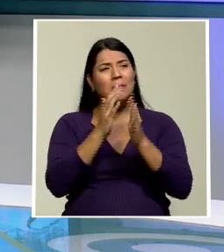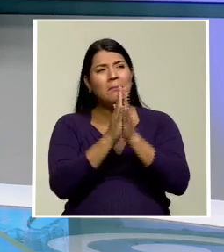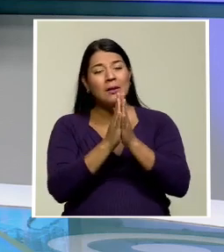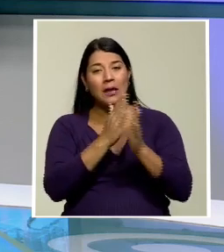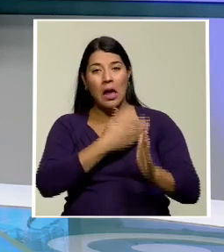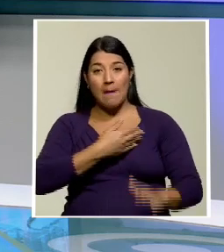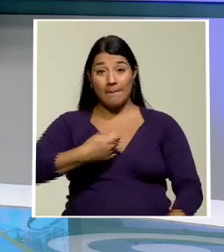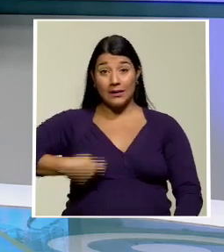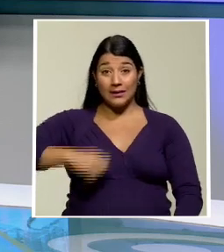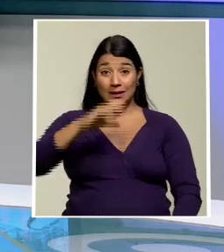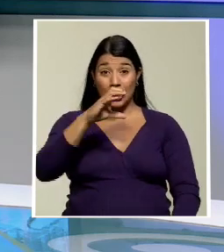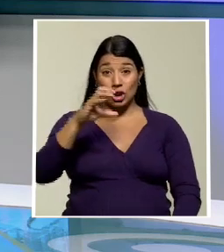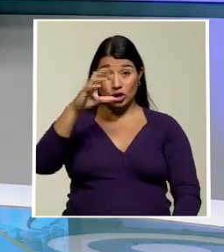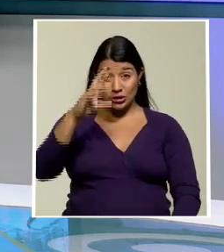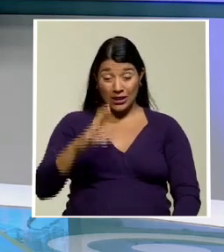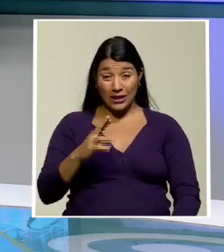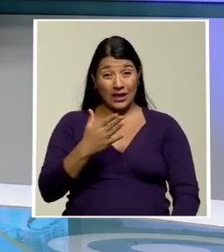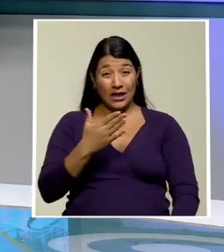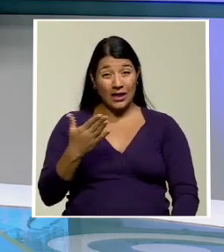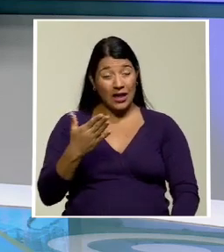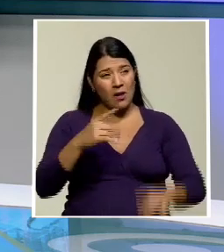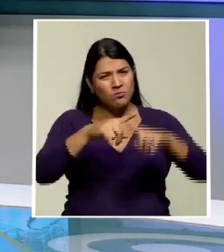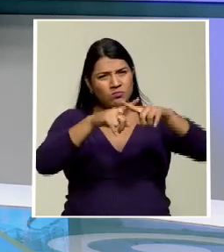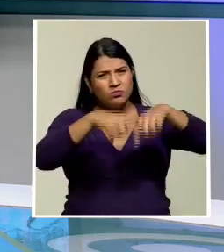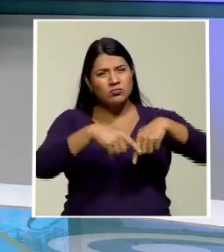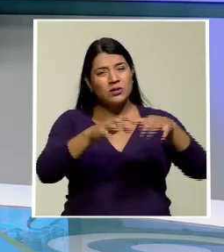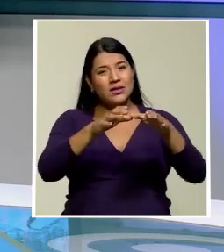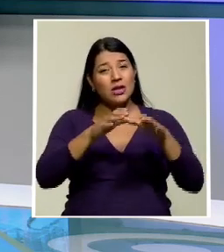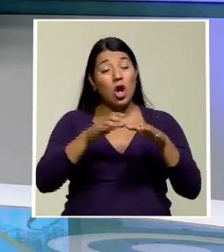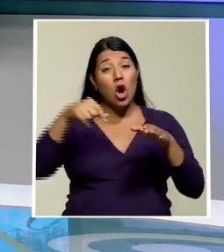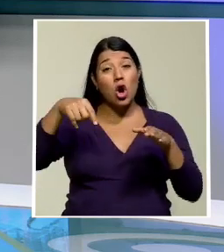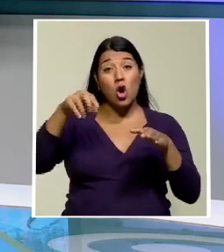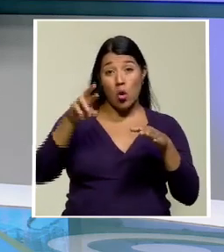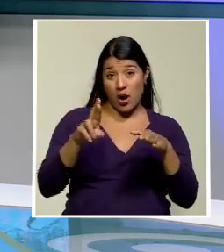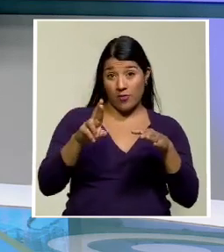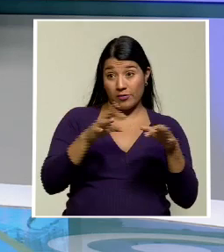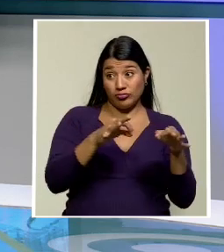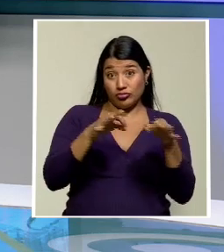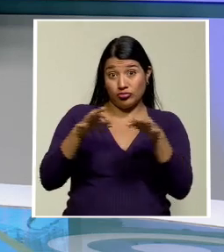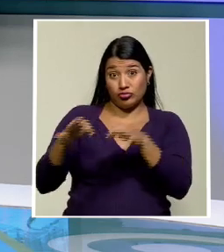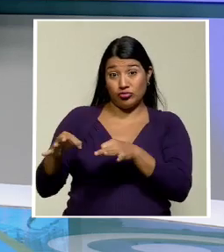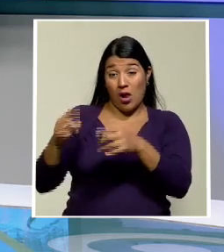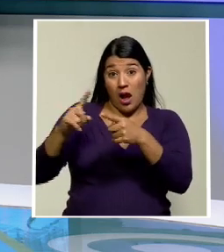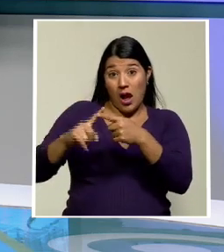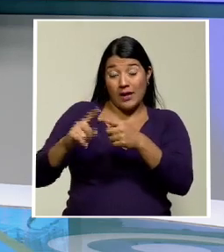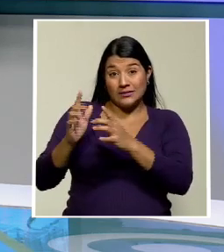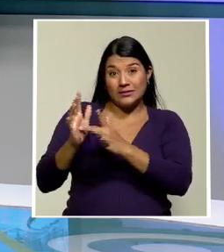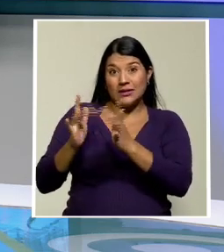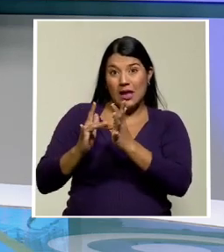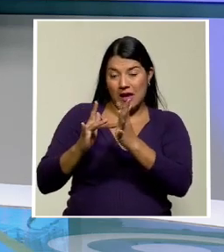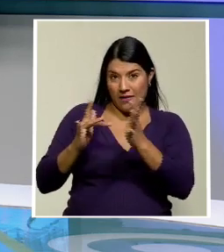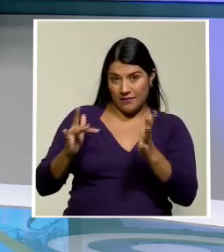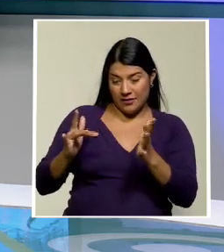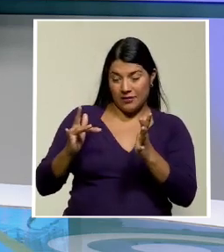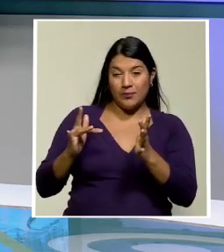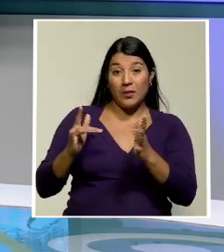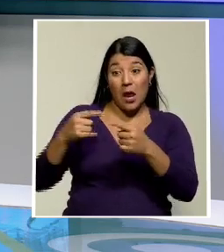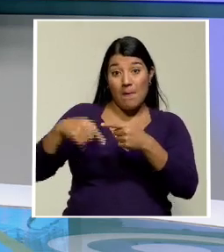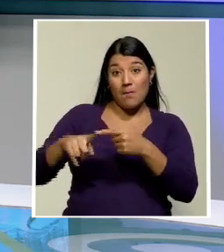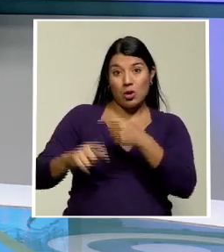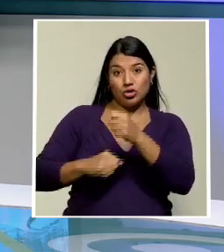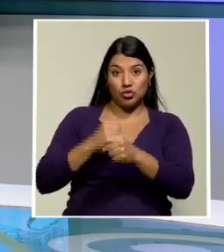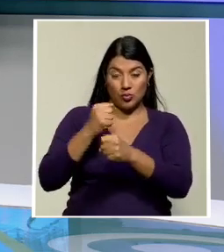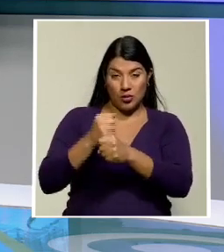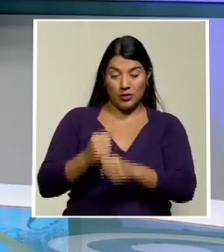República, Carlos Alvarado, que suspenda la certificación QR al menos hasta que termine la temporada alta, es decir, en abril del